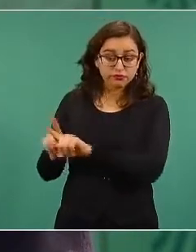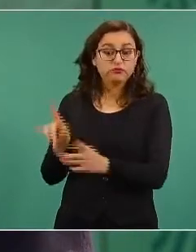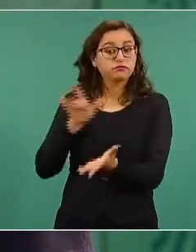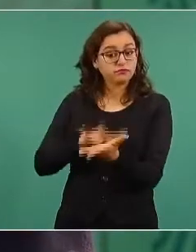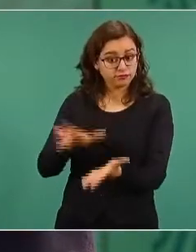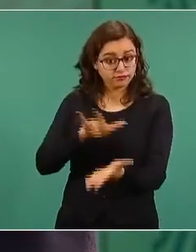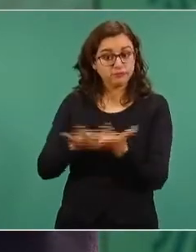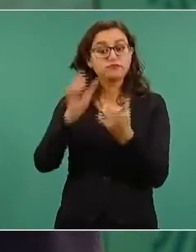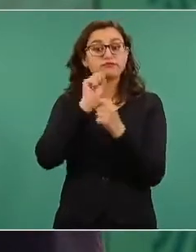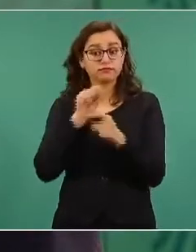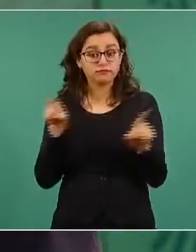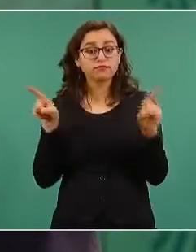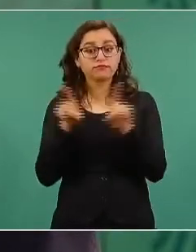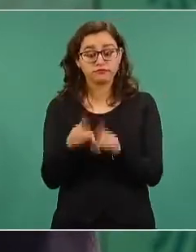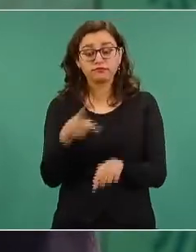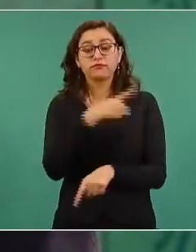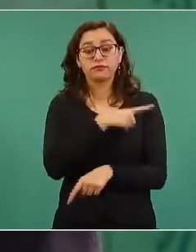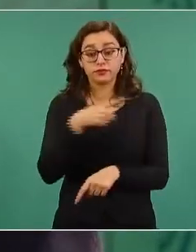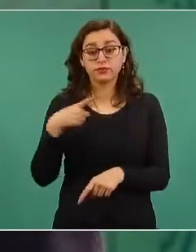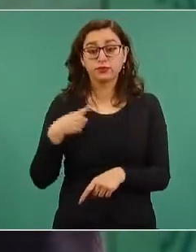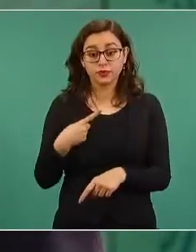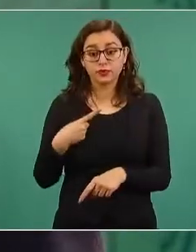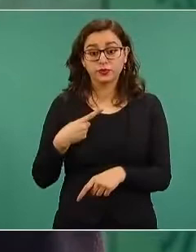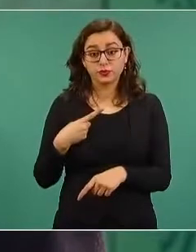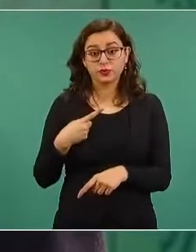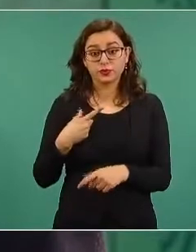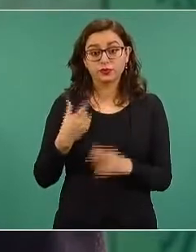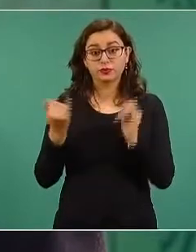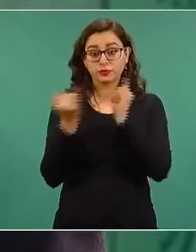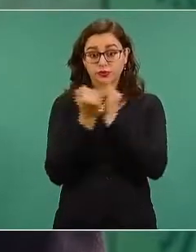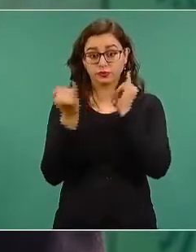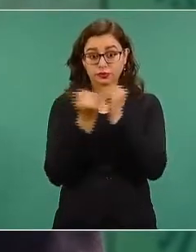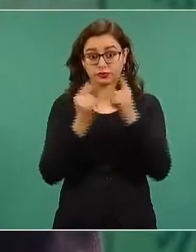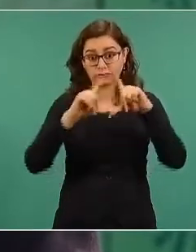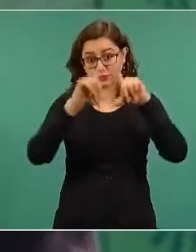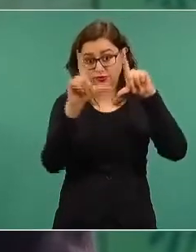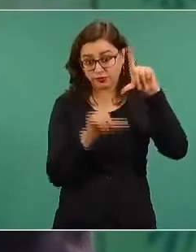y al sur-sureste de México